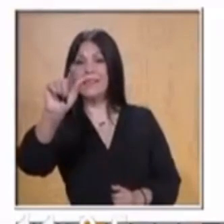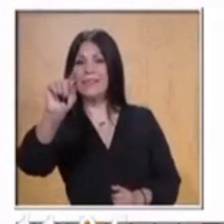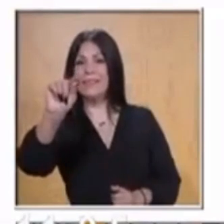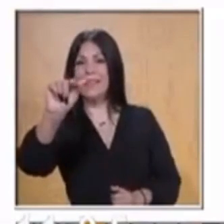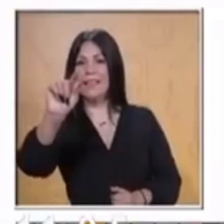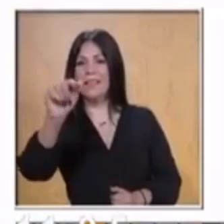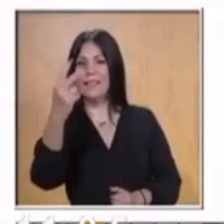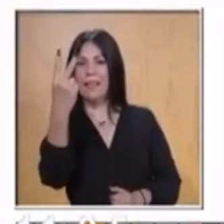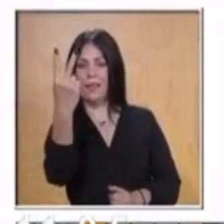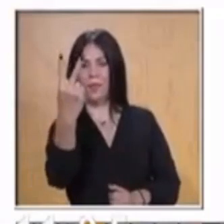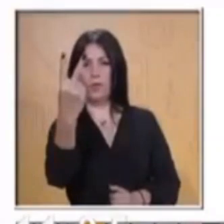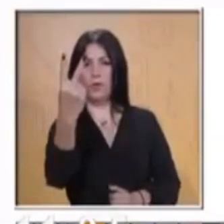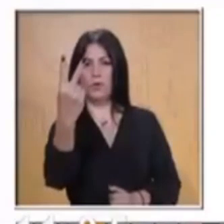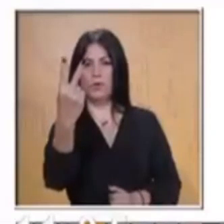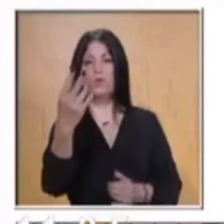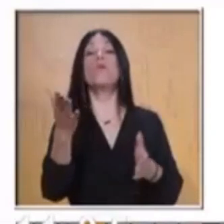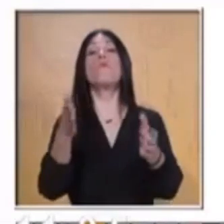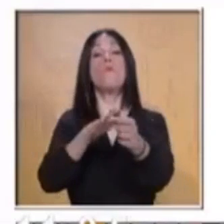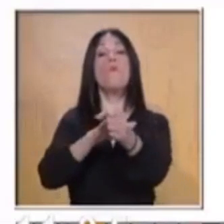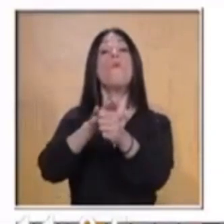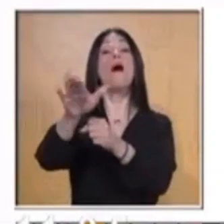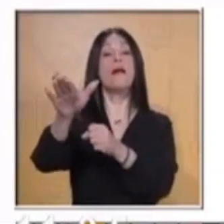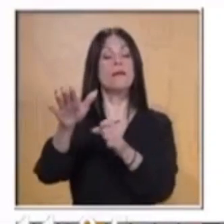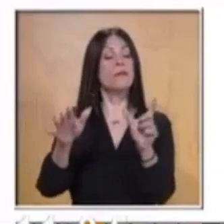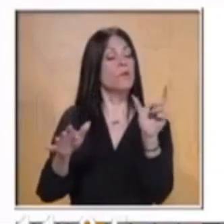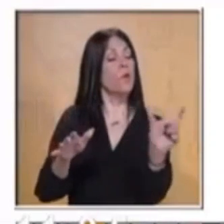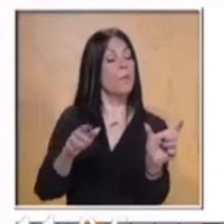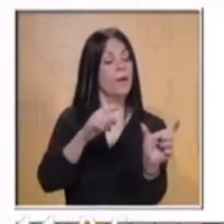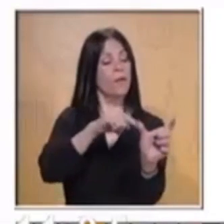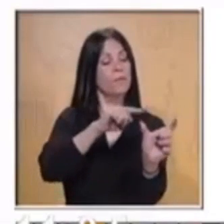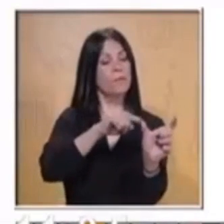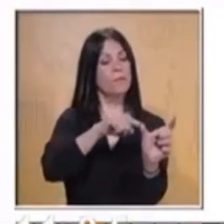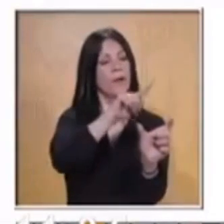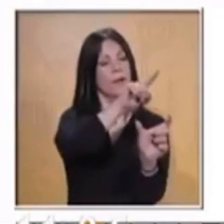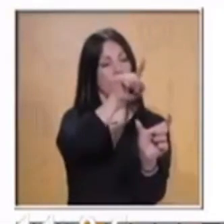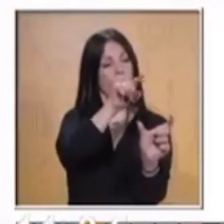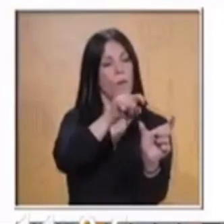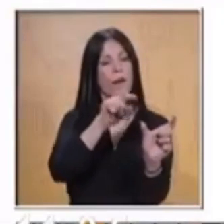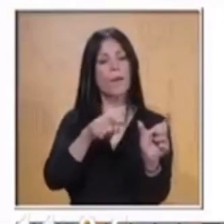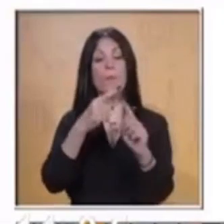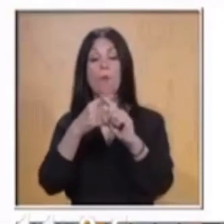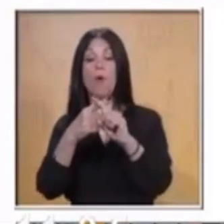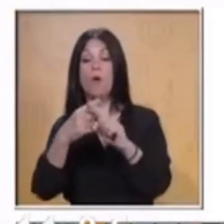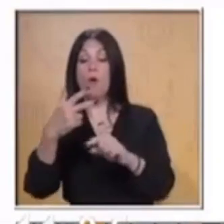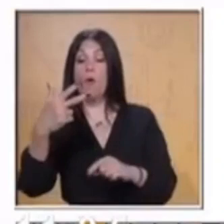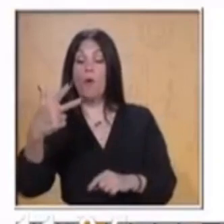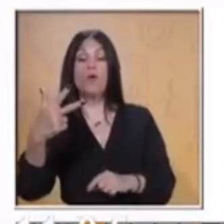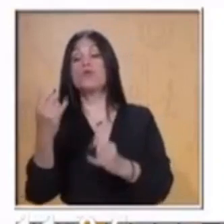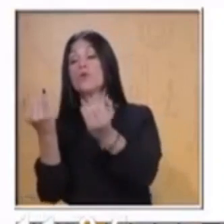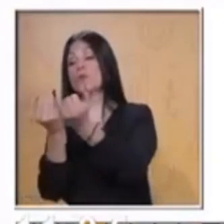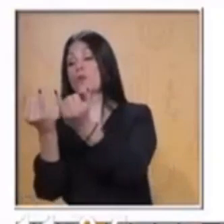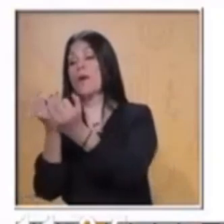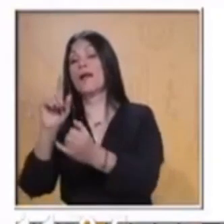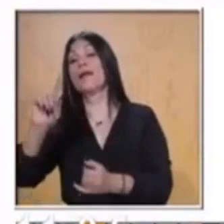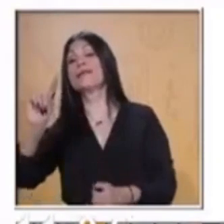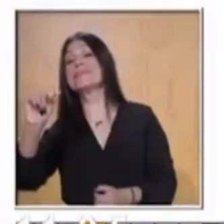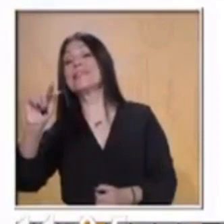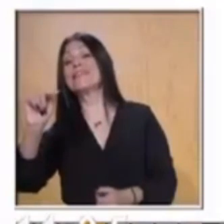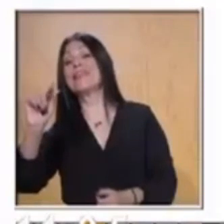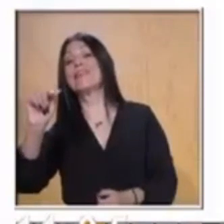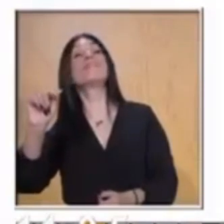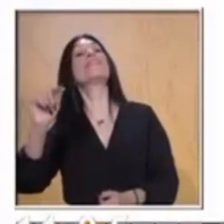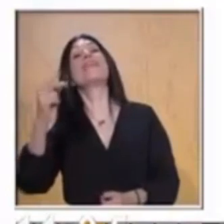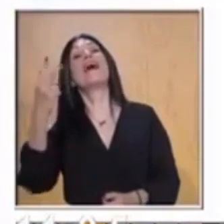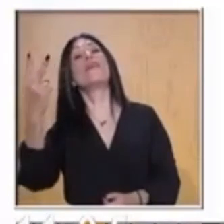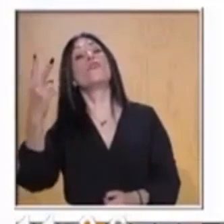multiplicado por 8, que te dé 72. ¿Puede ser la tabla del 9, profe? A ver, ya les dije la